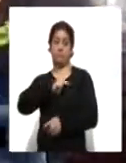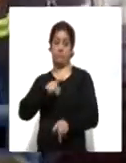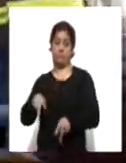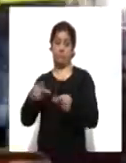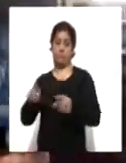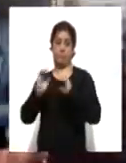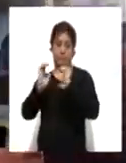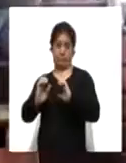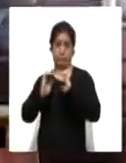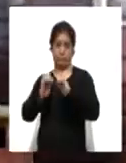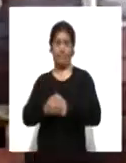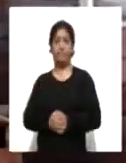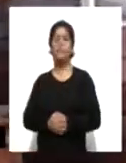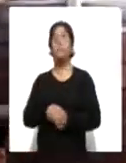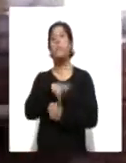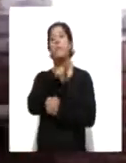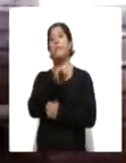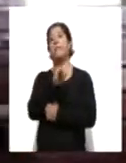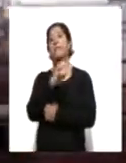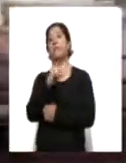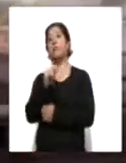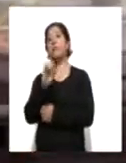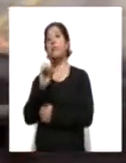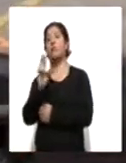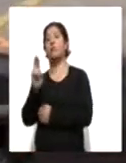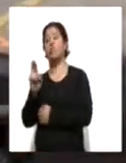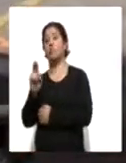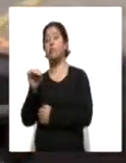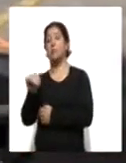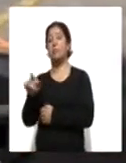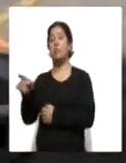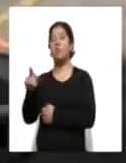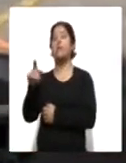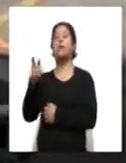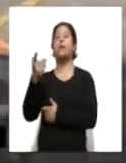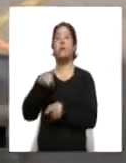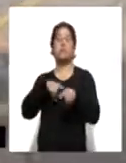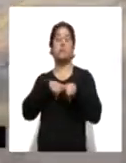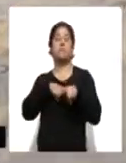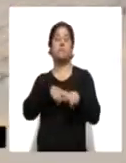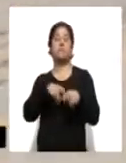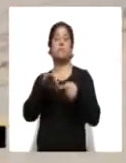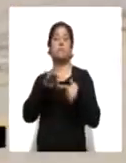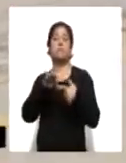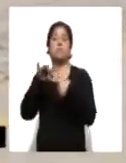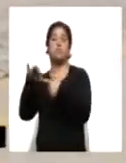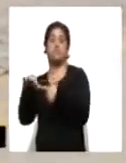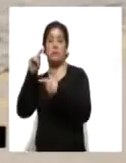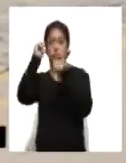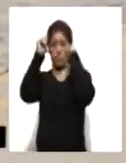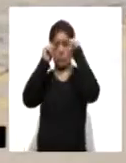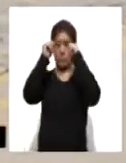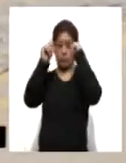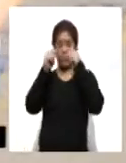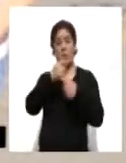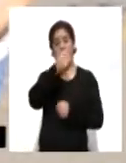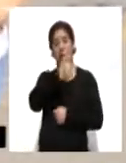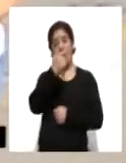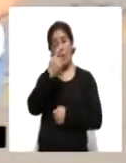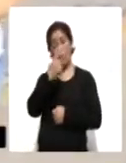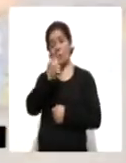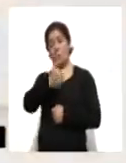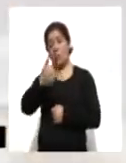parte, Víctor Manuel Sánchez, quien se desempeña como guía de turistas, señaló que cada recorrido cumple con las recomendaciones sanitarias establecidas por las